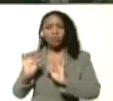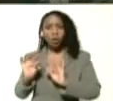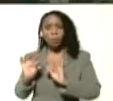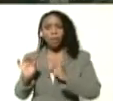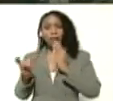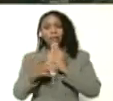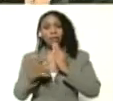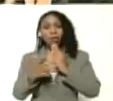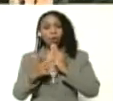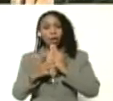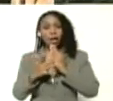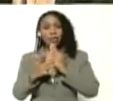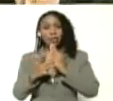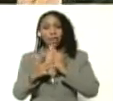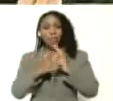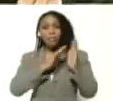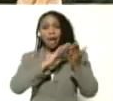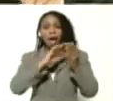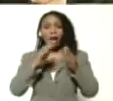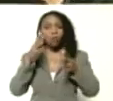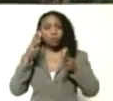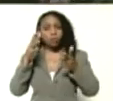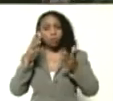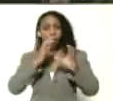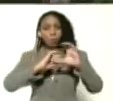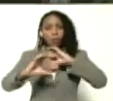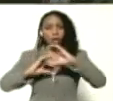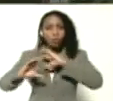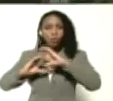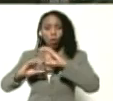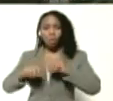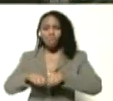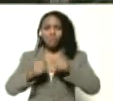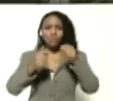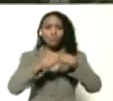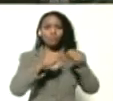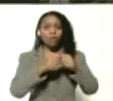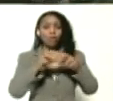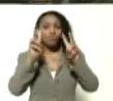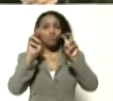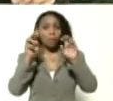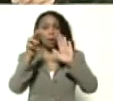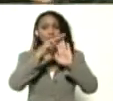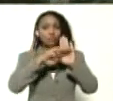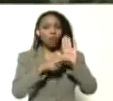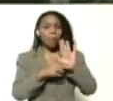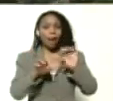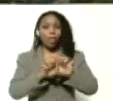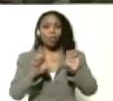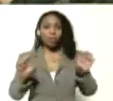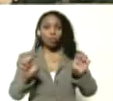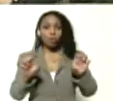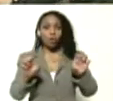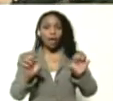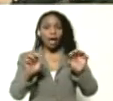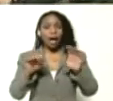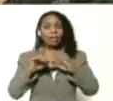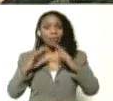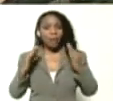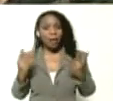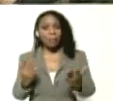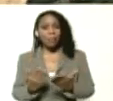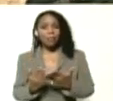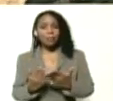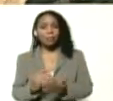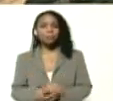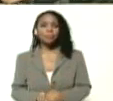tecnologías, la comunicación, irrumpieron, como una nueva norma, en la educación, a través de la pandemia, creo que